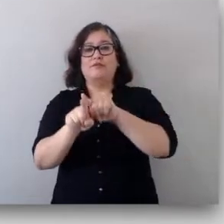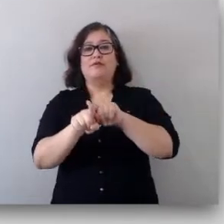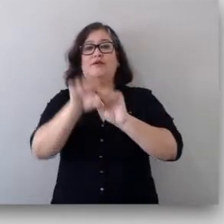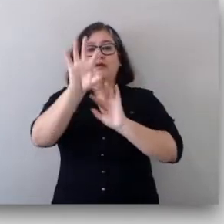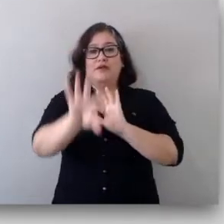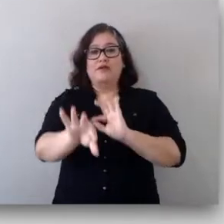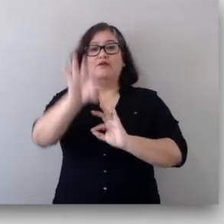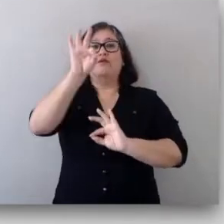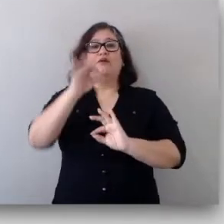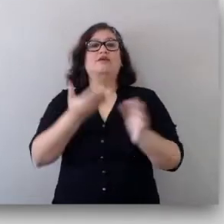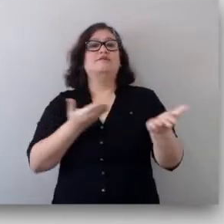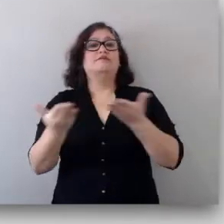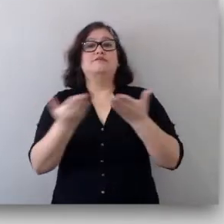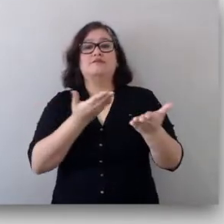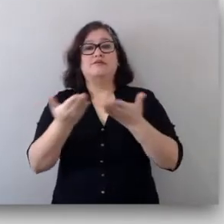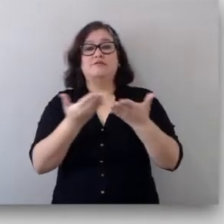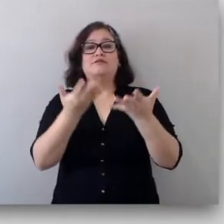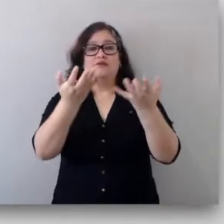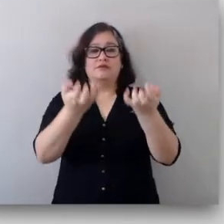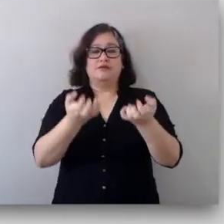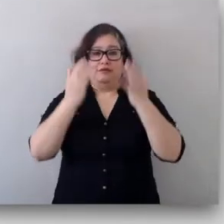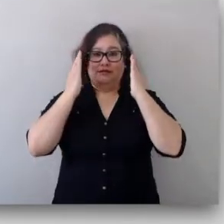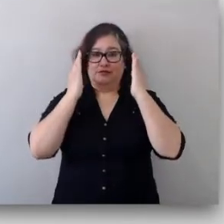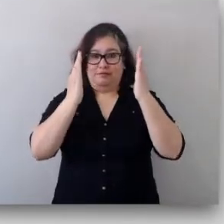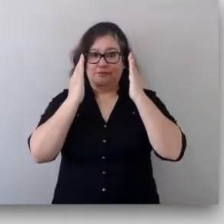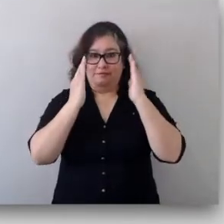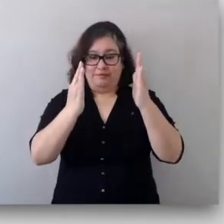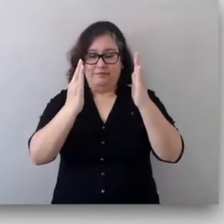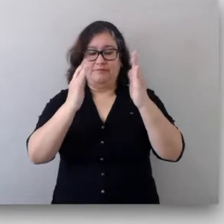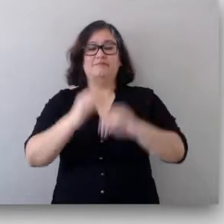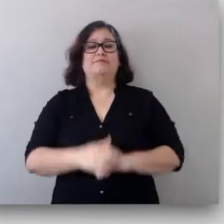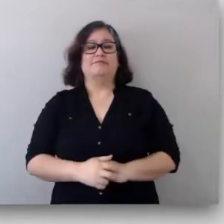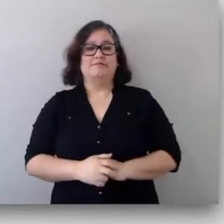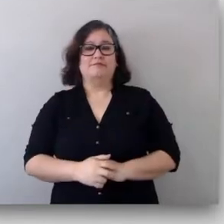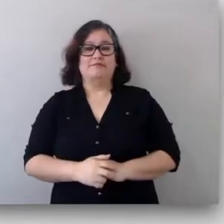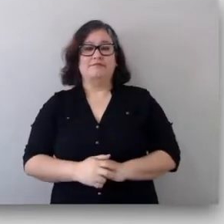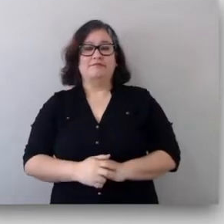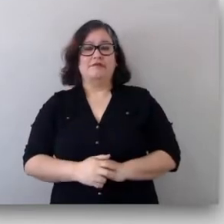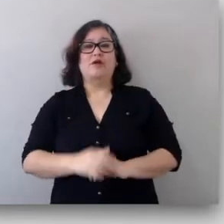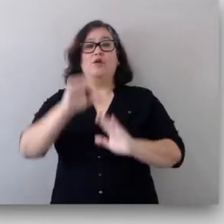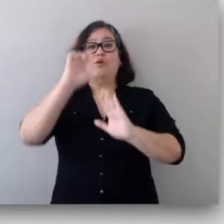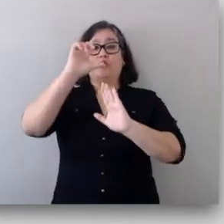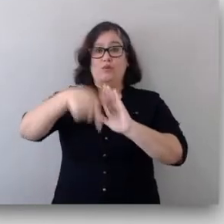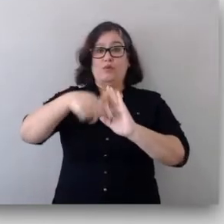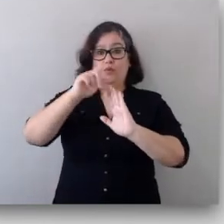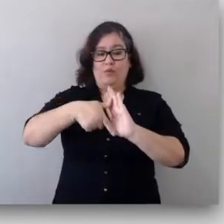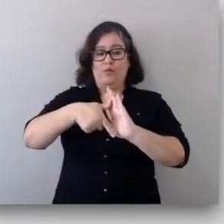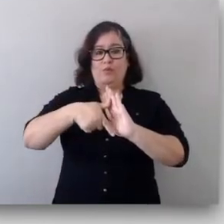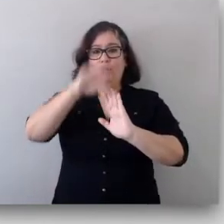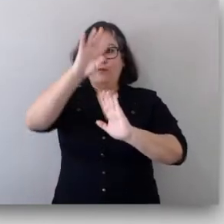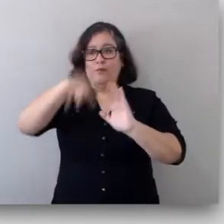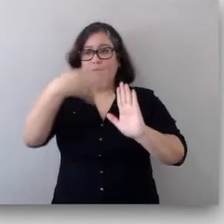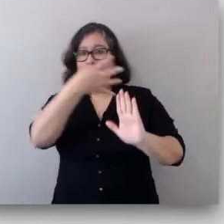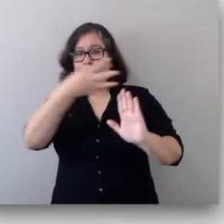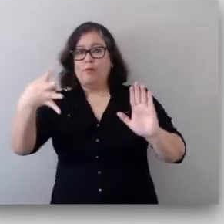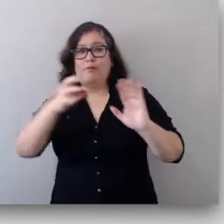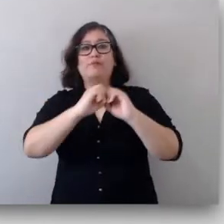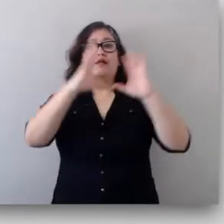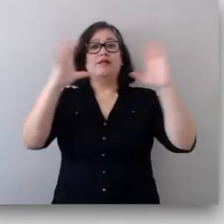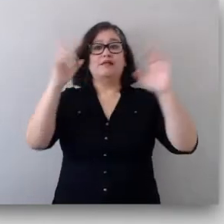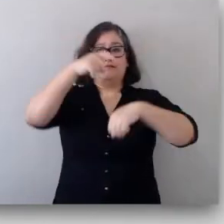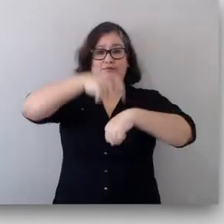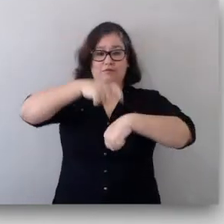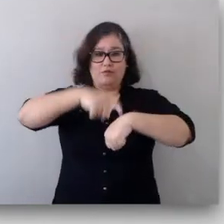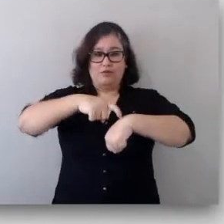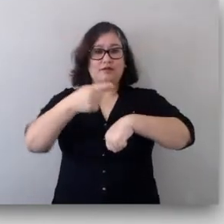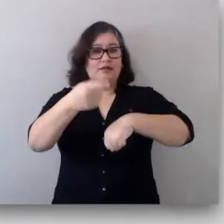En la opción Servicios, deberás seleccionar el servicio en el que deseas ser atendido. Luego, seleccionarás el día y